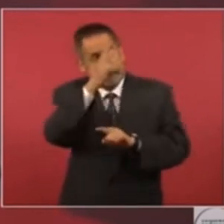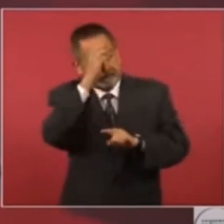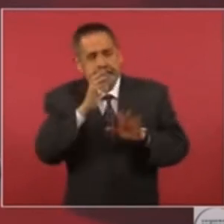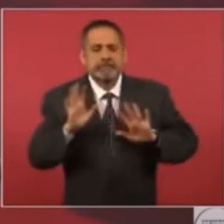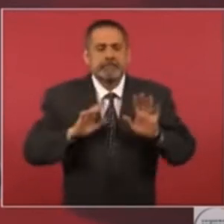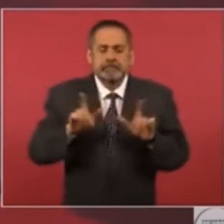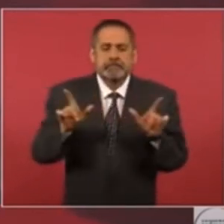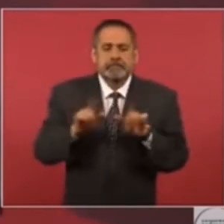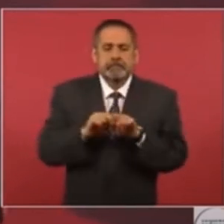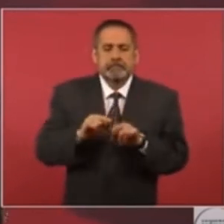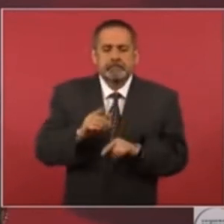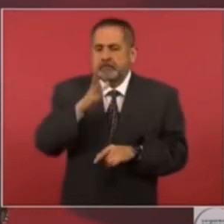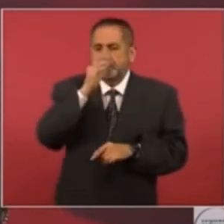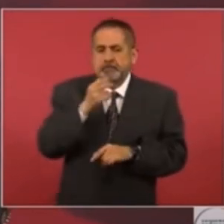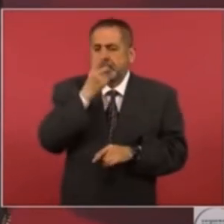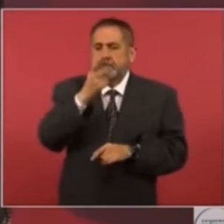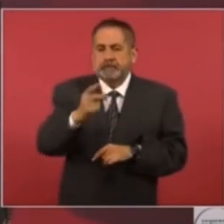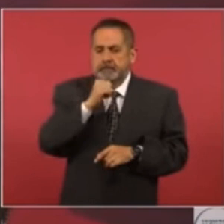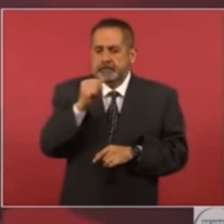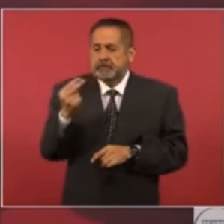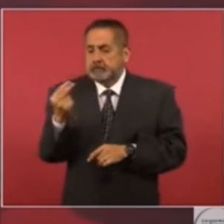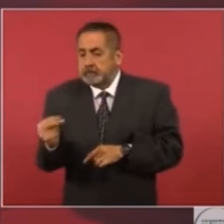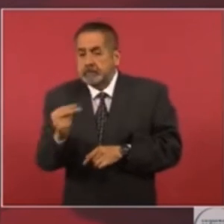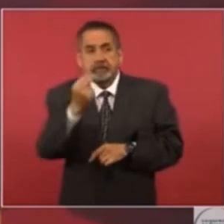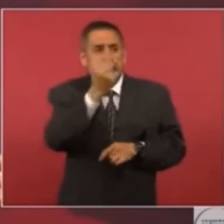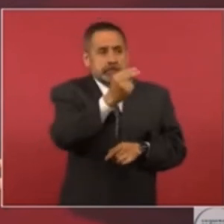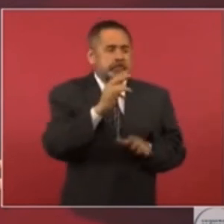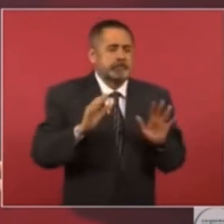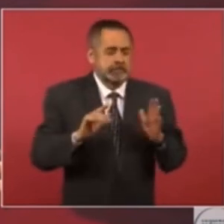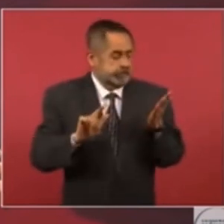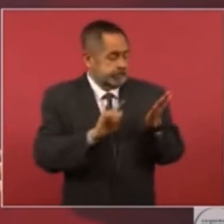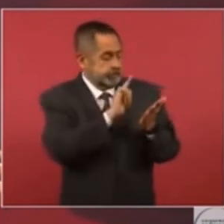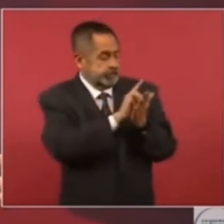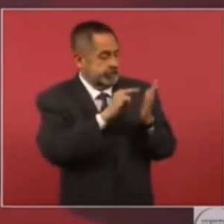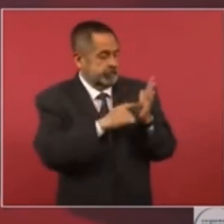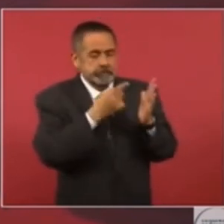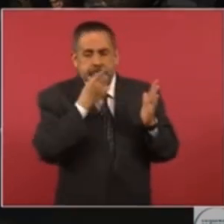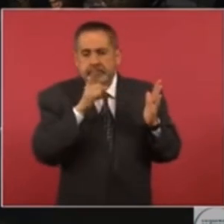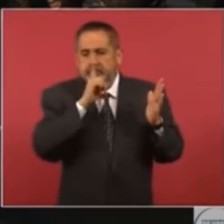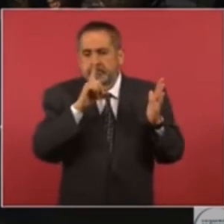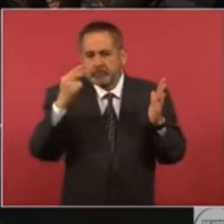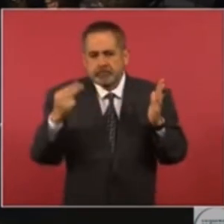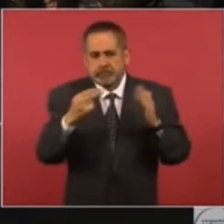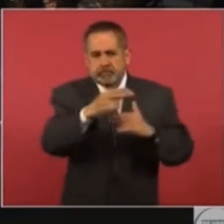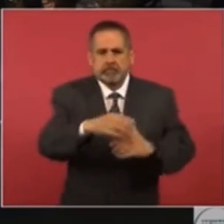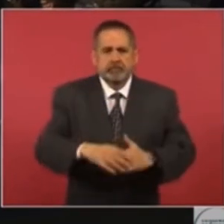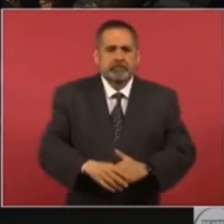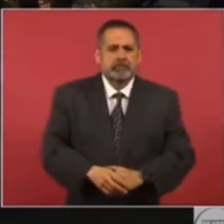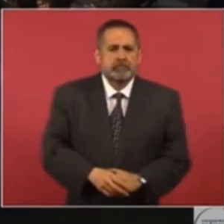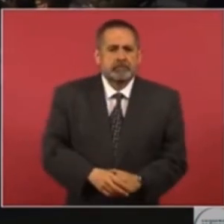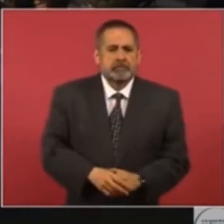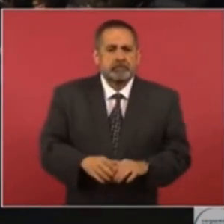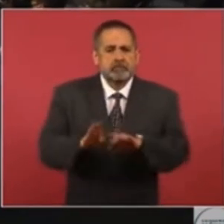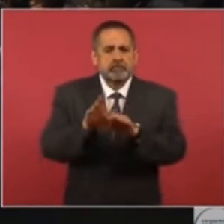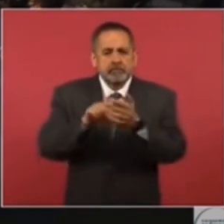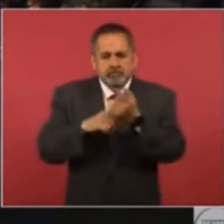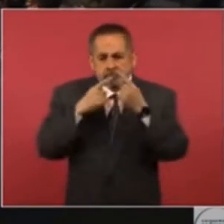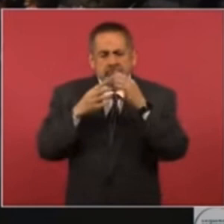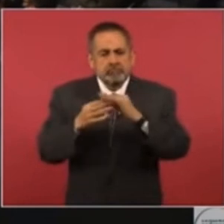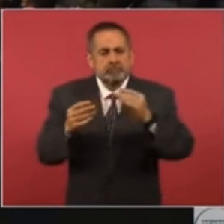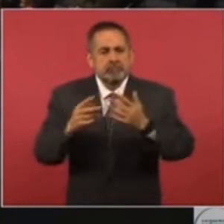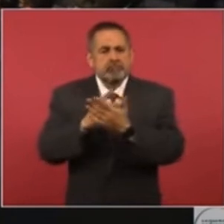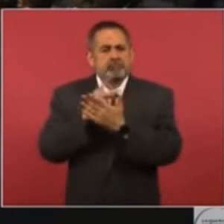impide la ley y hay que ser respetuoso. Ningún programa social.